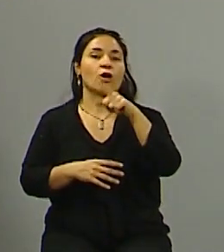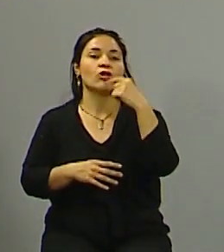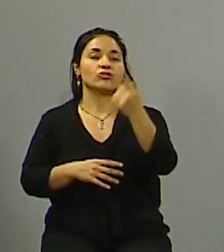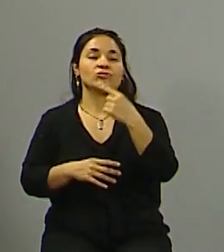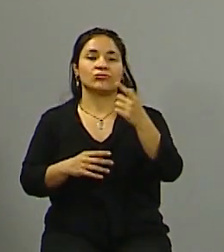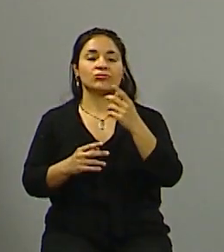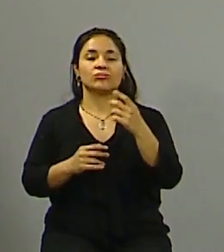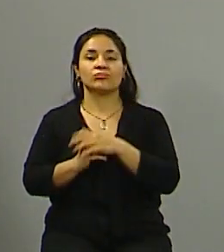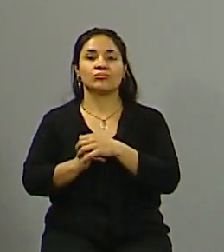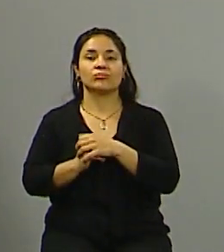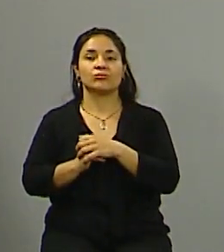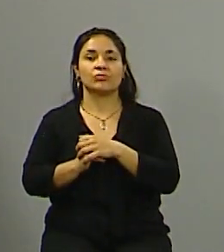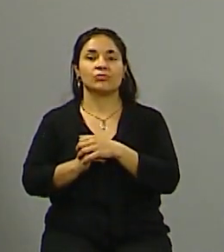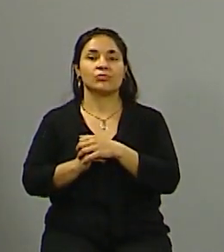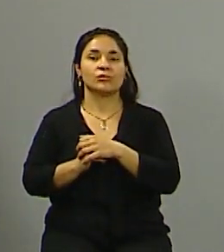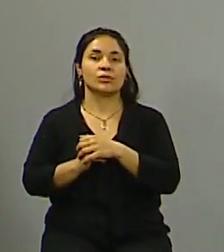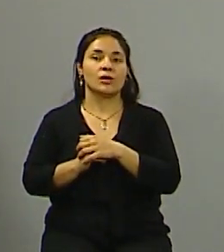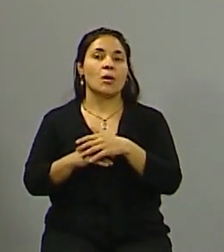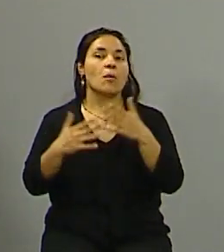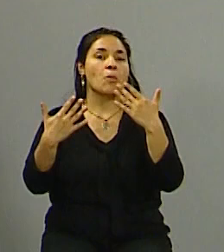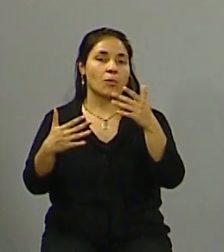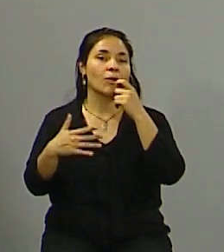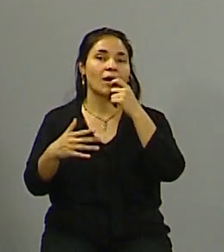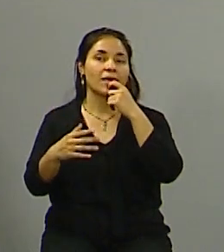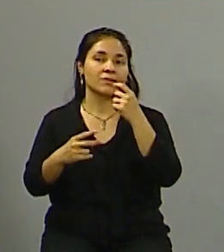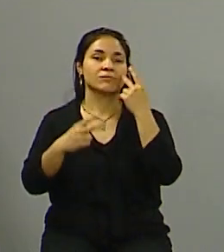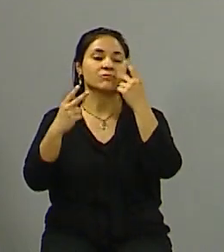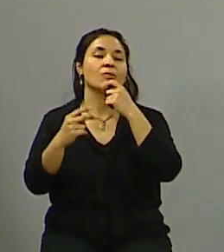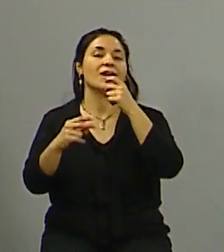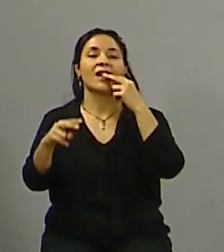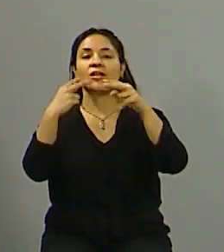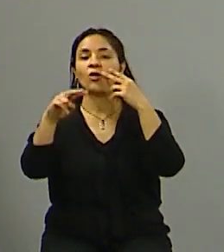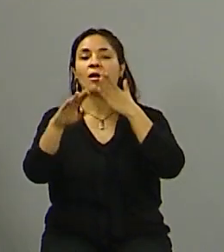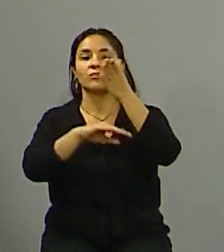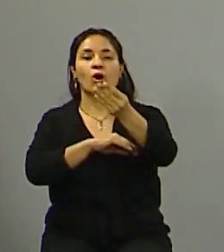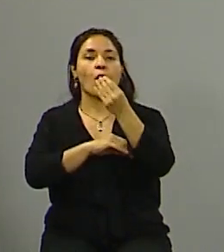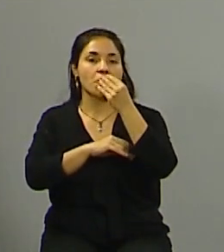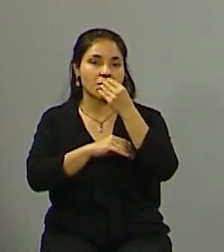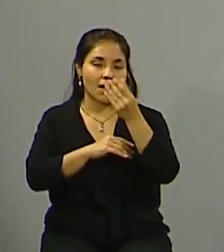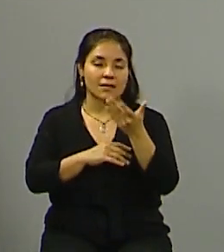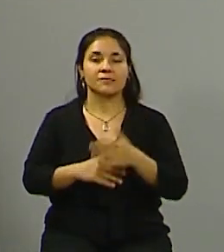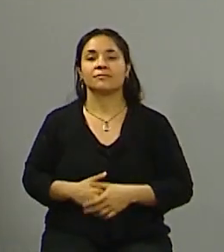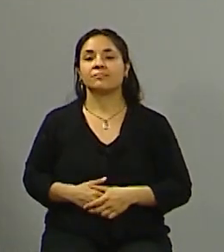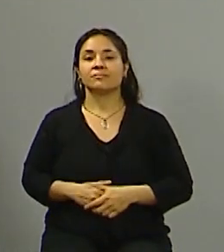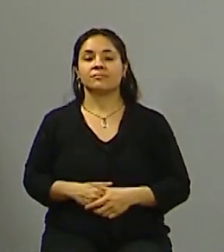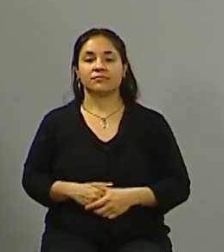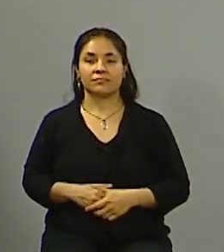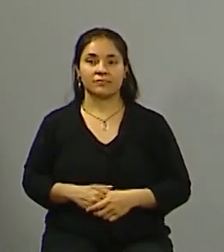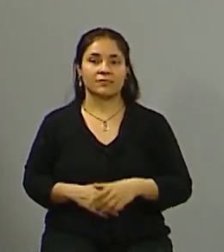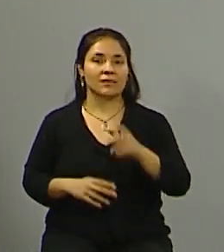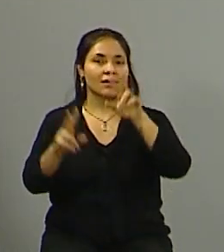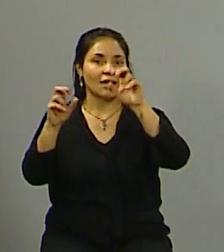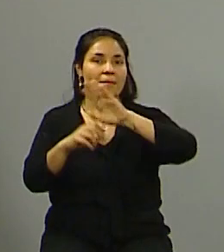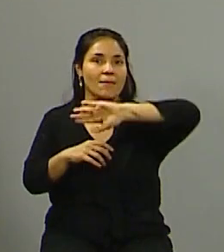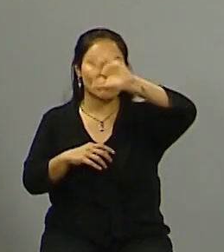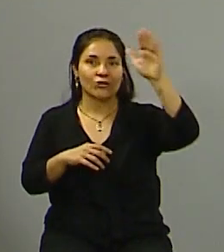adelante distintas actividades recreativas, como por ejemplo ir a comer a un restaurante. Sí, tal cual. No quiero dejar de hablar de la alta montaña